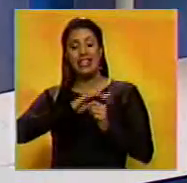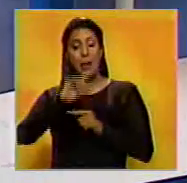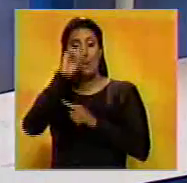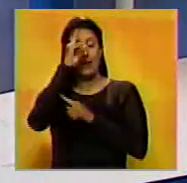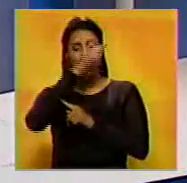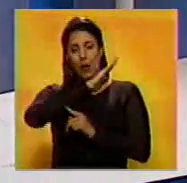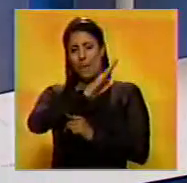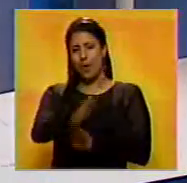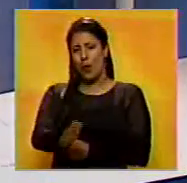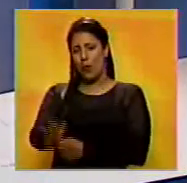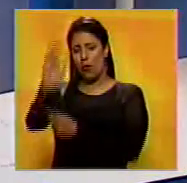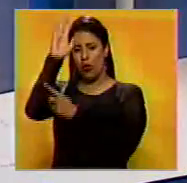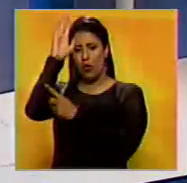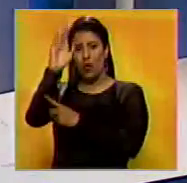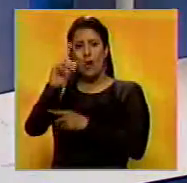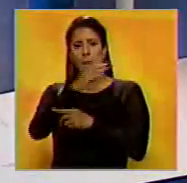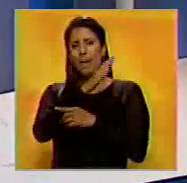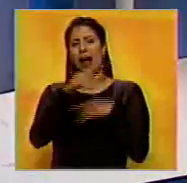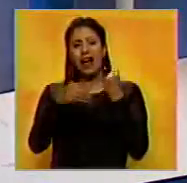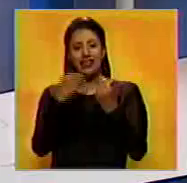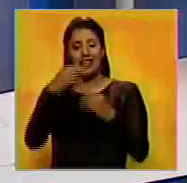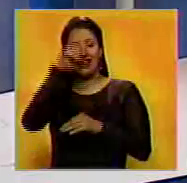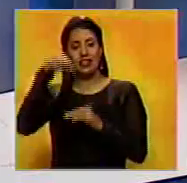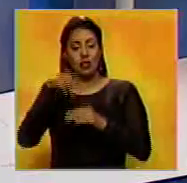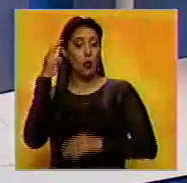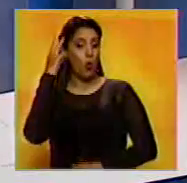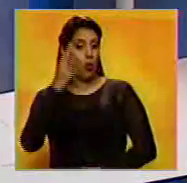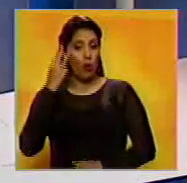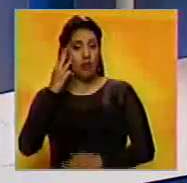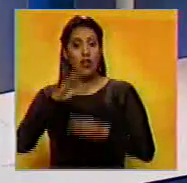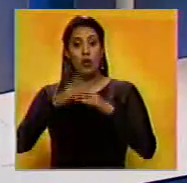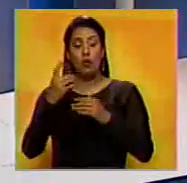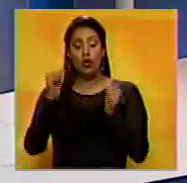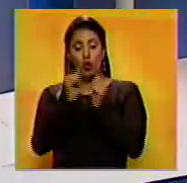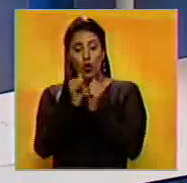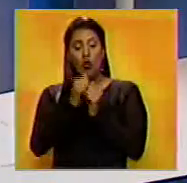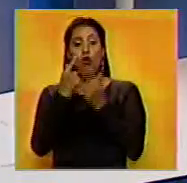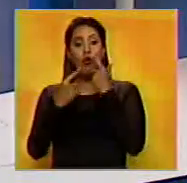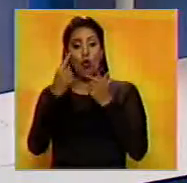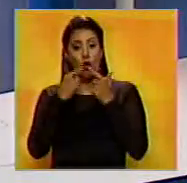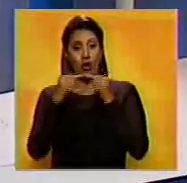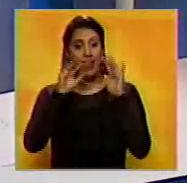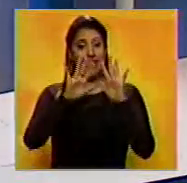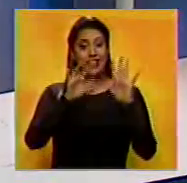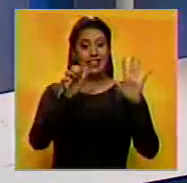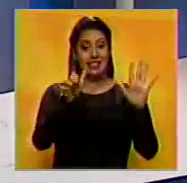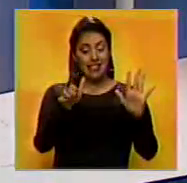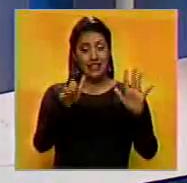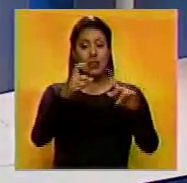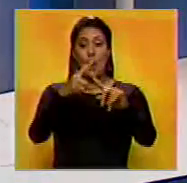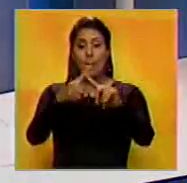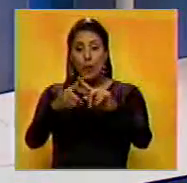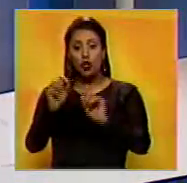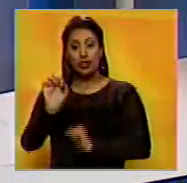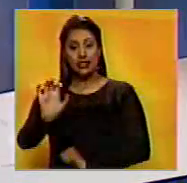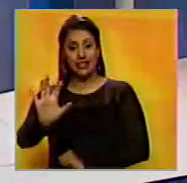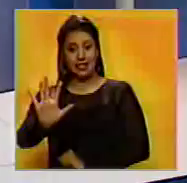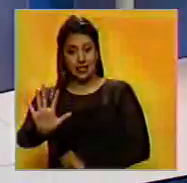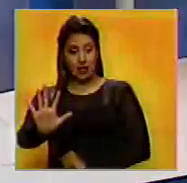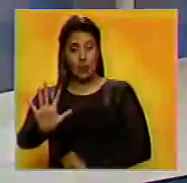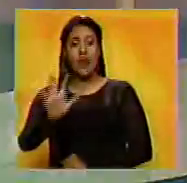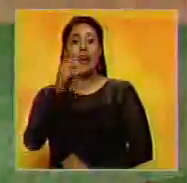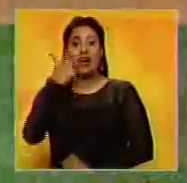su primera derrota de la temporada en la paliza de los nacionales de Washington ante los Rockies de Colorado 16 carreras por 5.